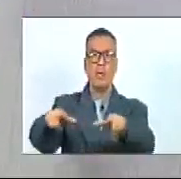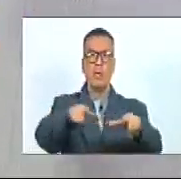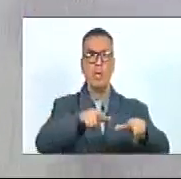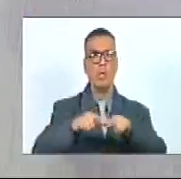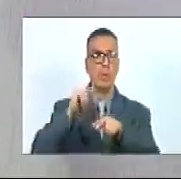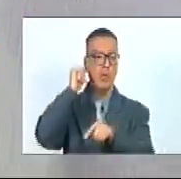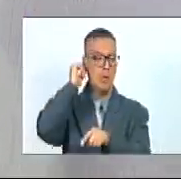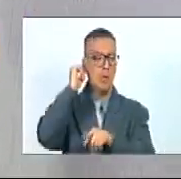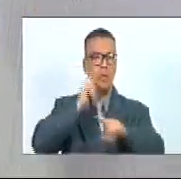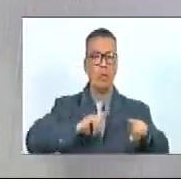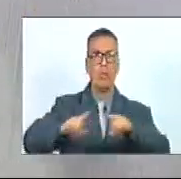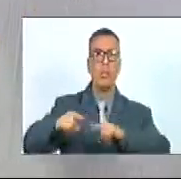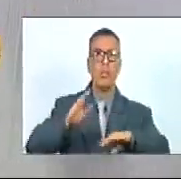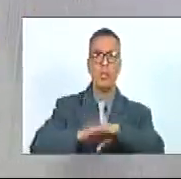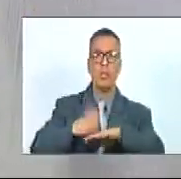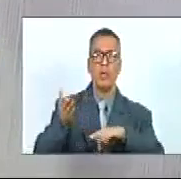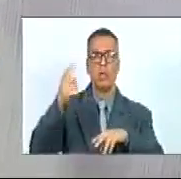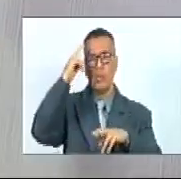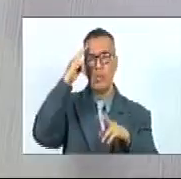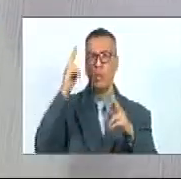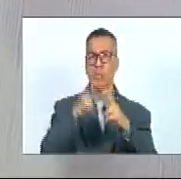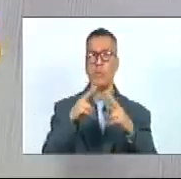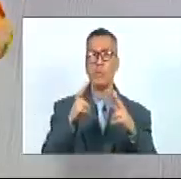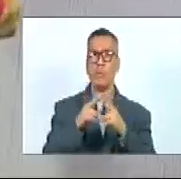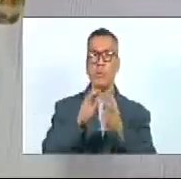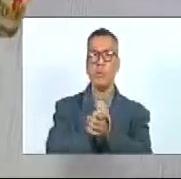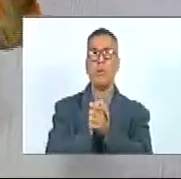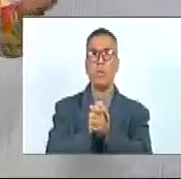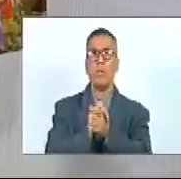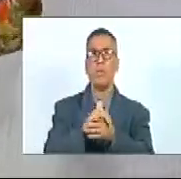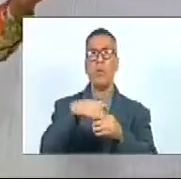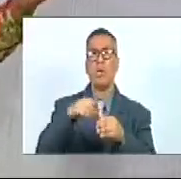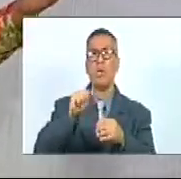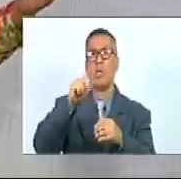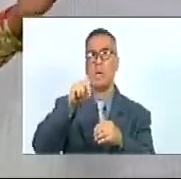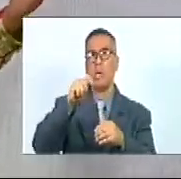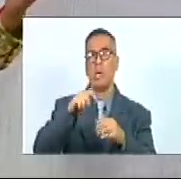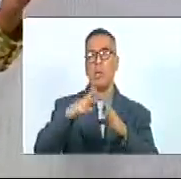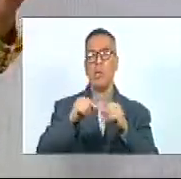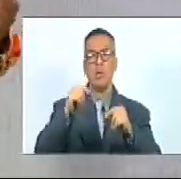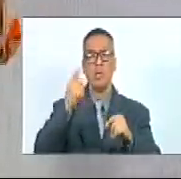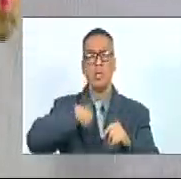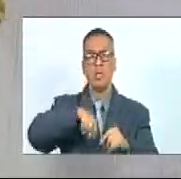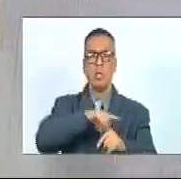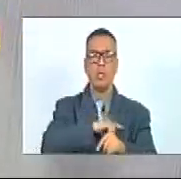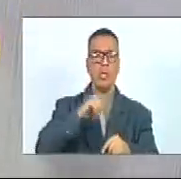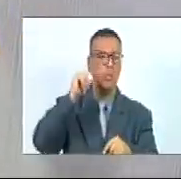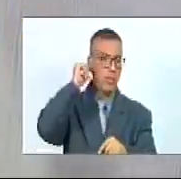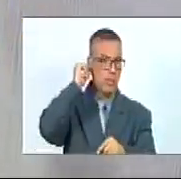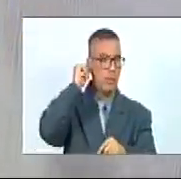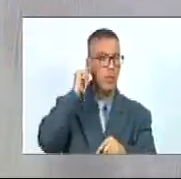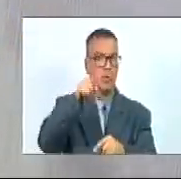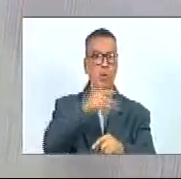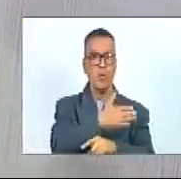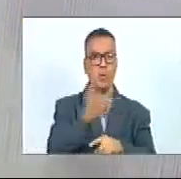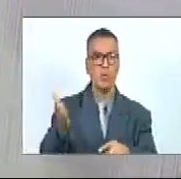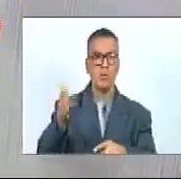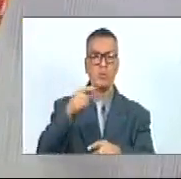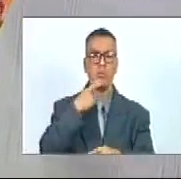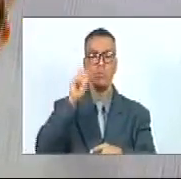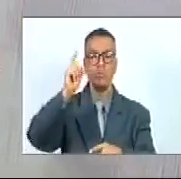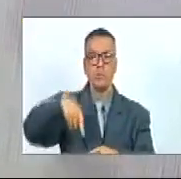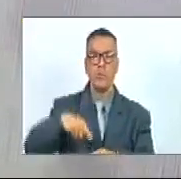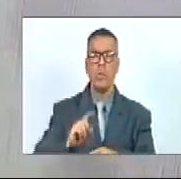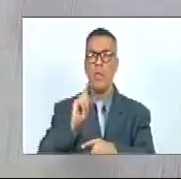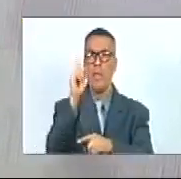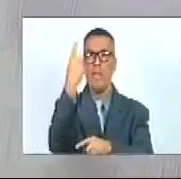hay mujeres legislando por eso el reconocimiento compañera Asia reconocimiento para las mujeres parlamentarias porque son ustedes por supuesto